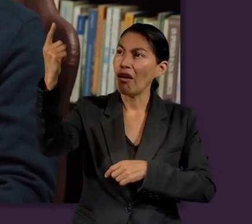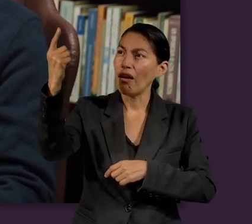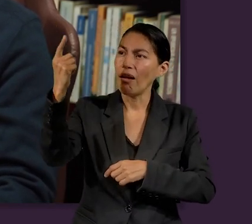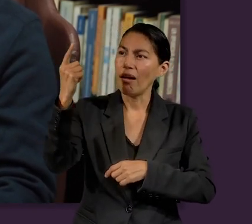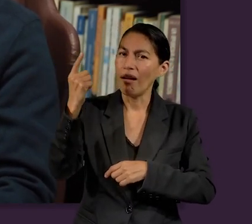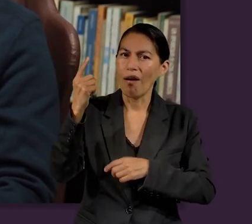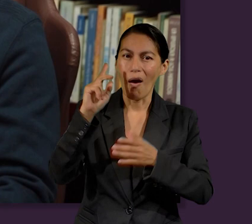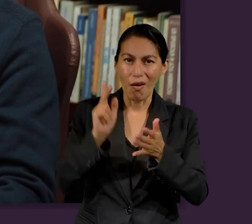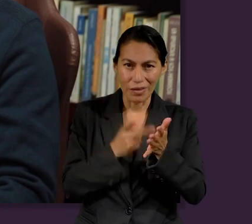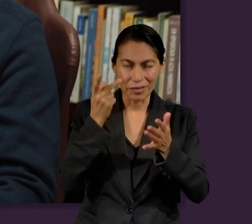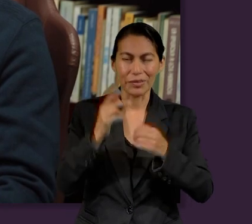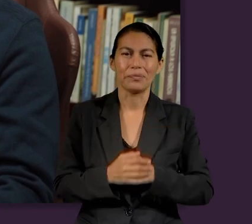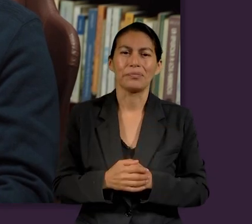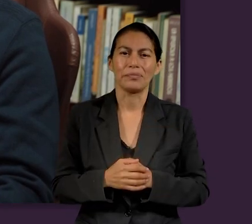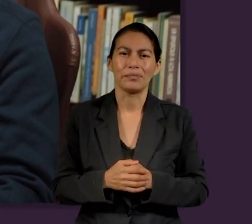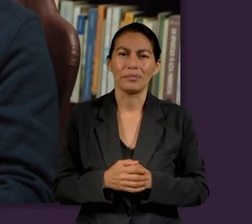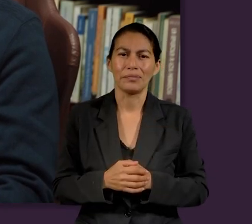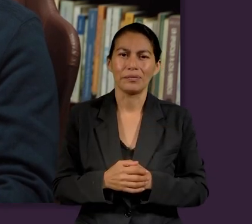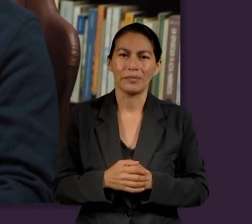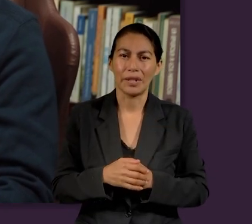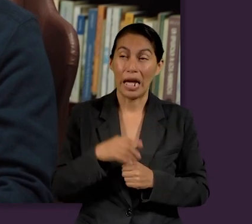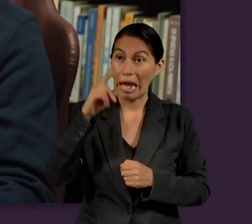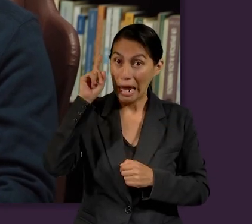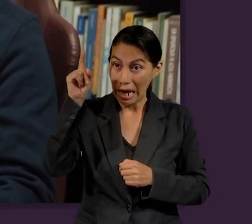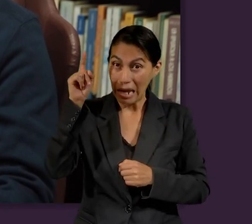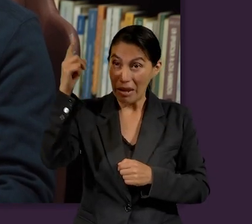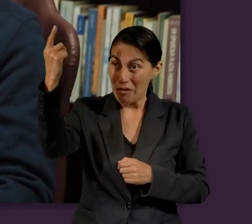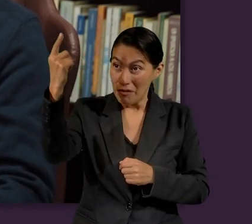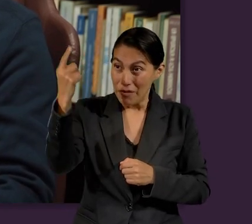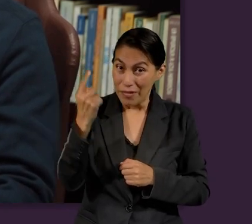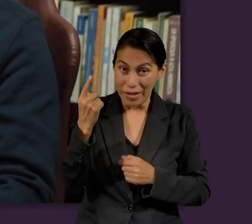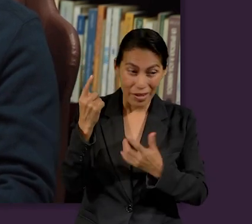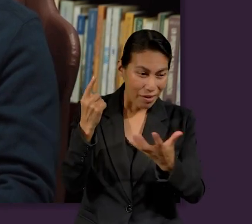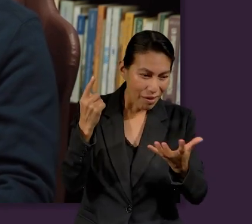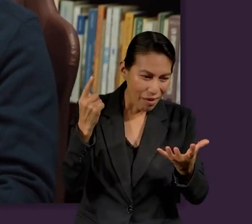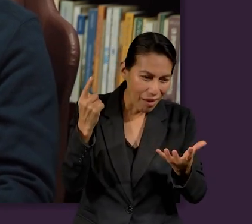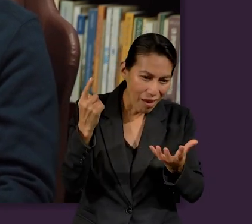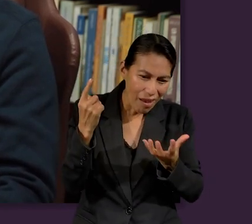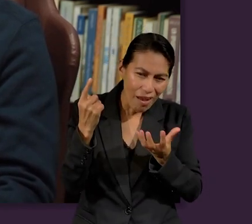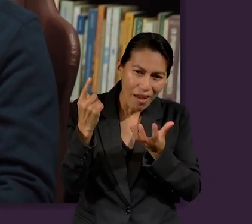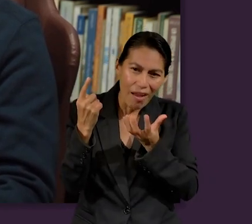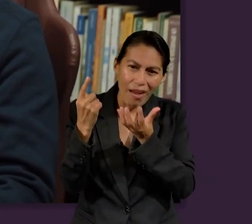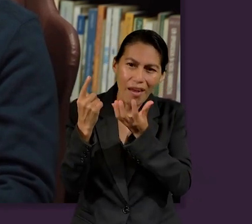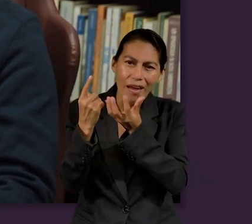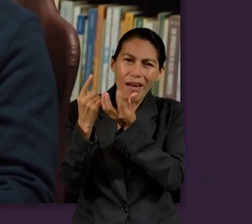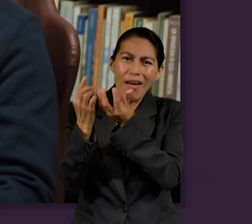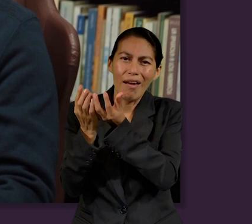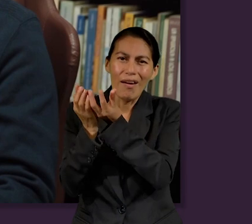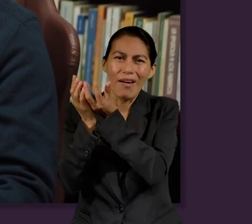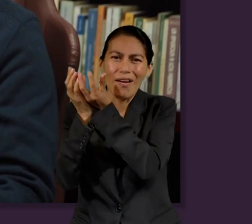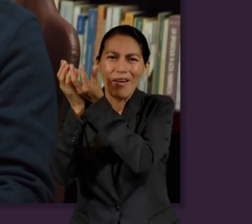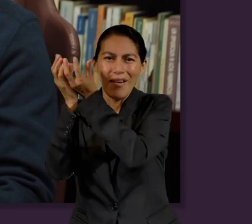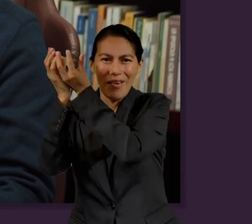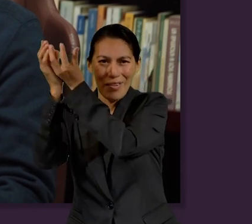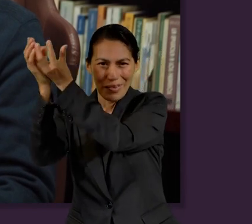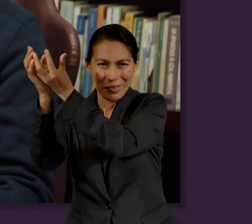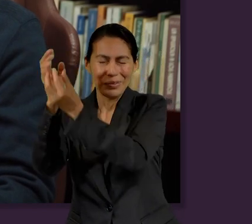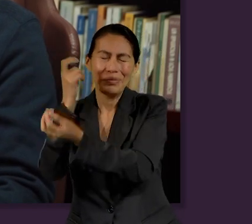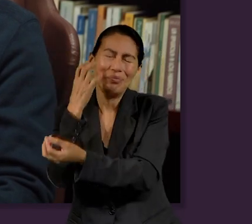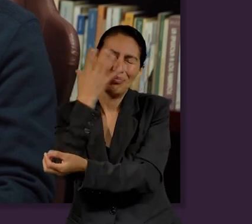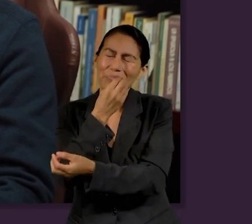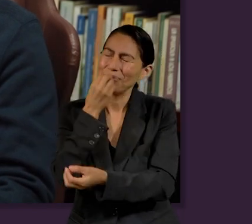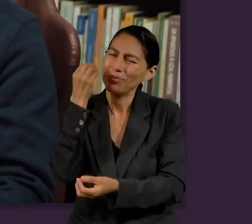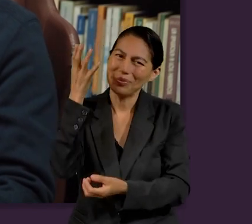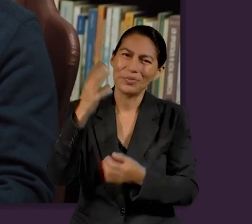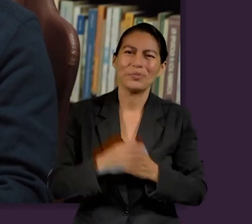todas, vendré otra vez. No solo que Él nos va a enviar, sino que Él personalmente viene a buscarnos, a atendernos,